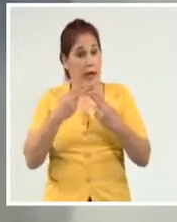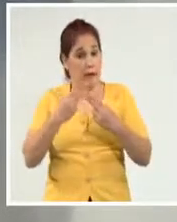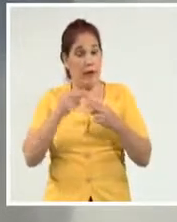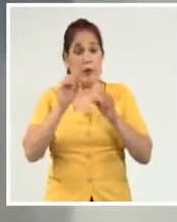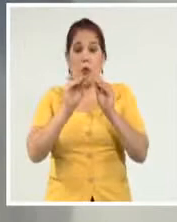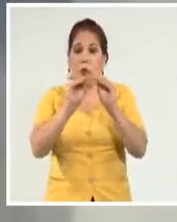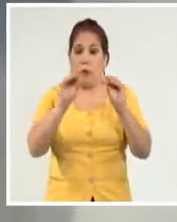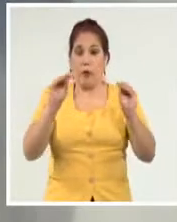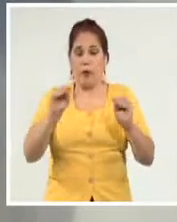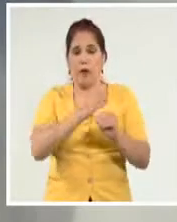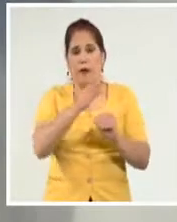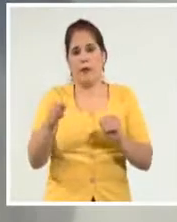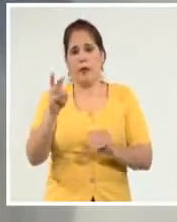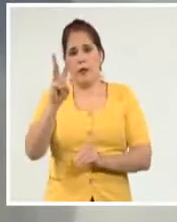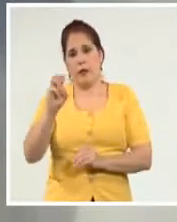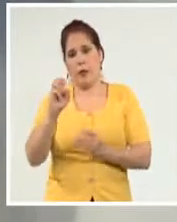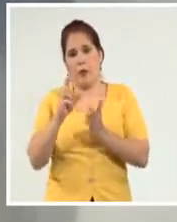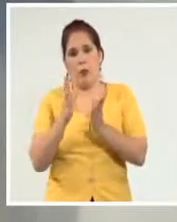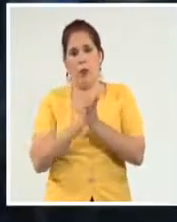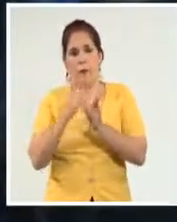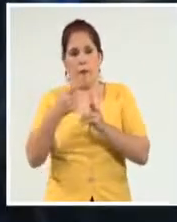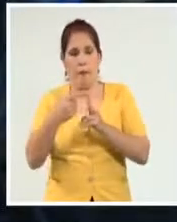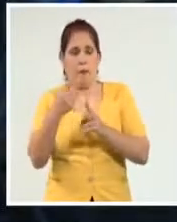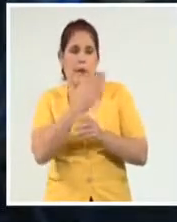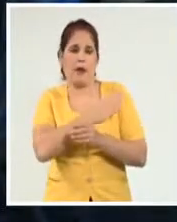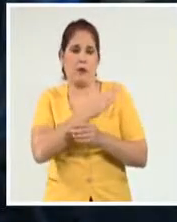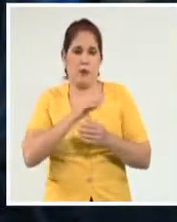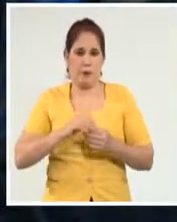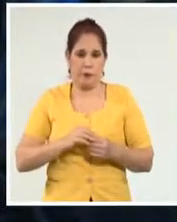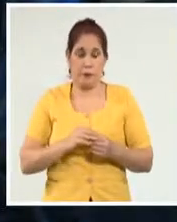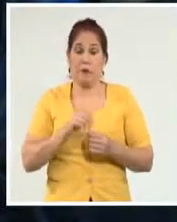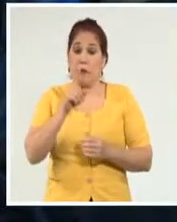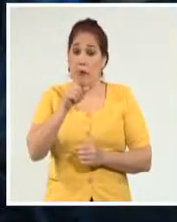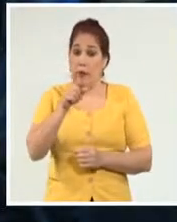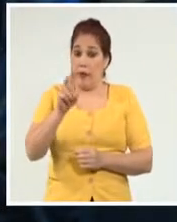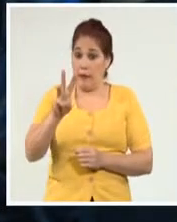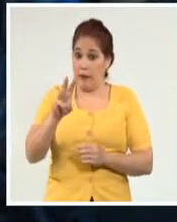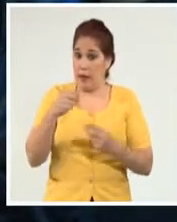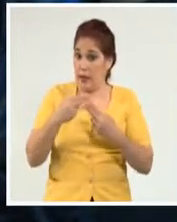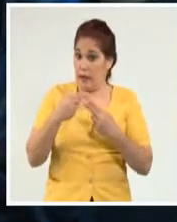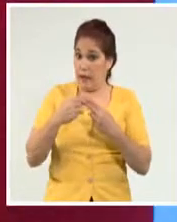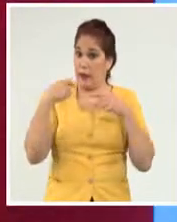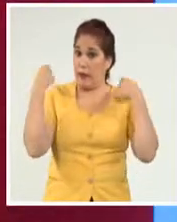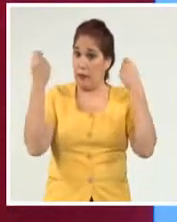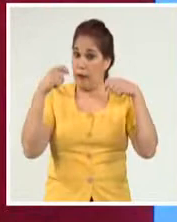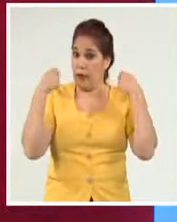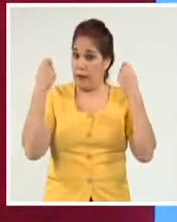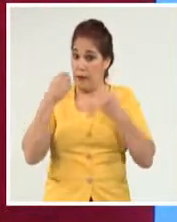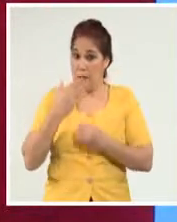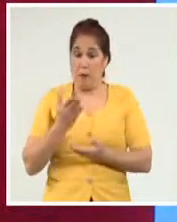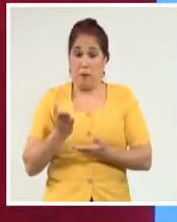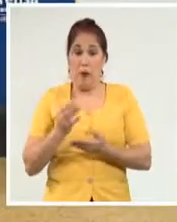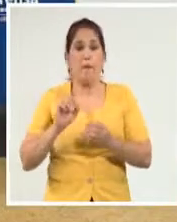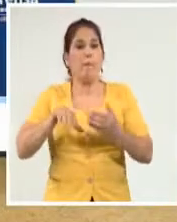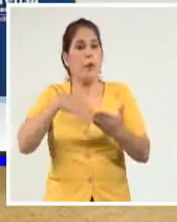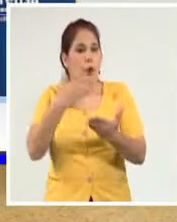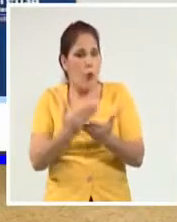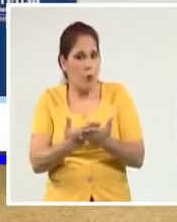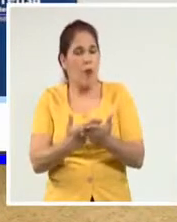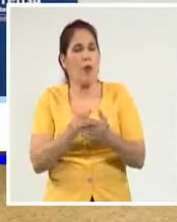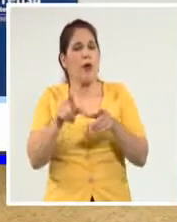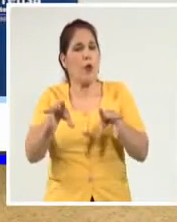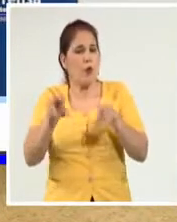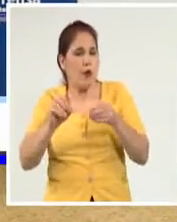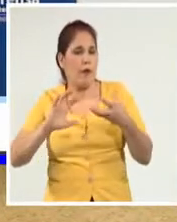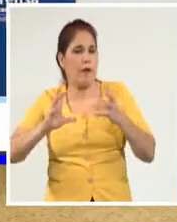convocatoria hasta el 31 de marzo. El 13º Coloquio y Festival Nicolás Guillén propone un nuevo acercamiento a las